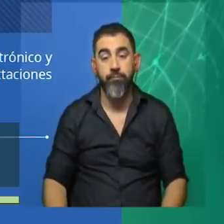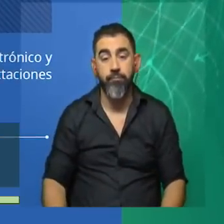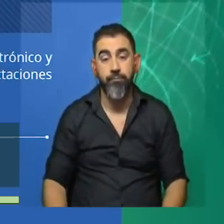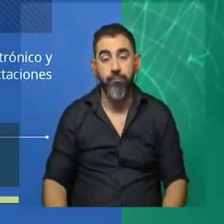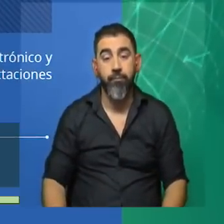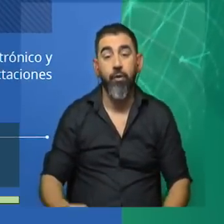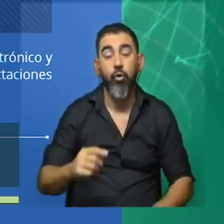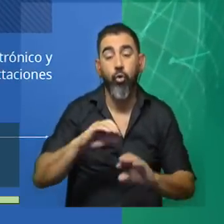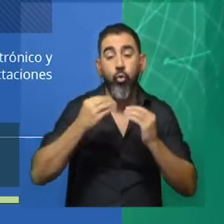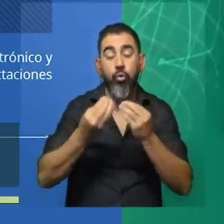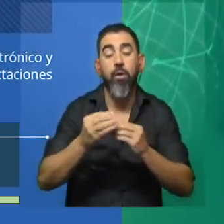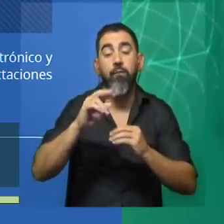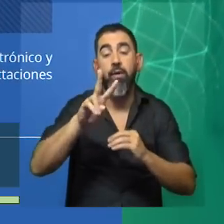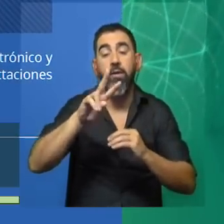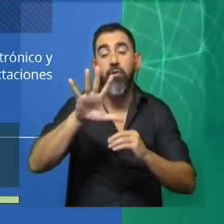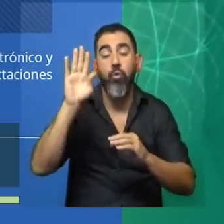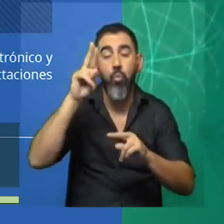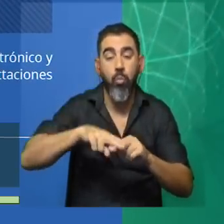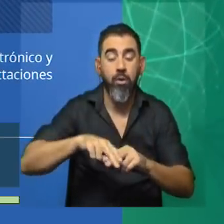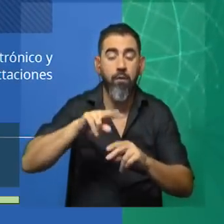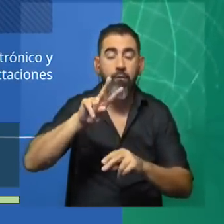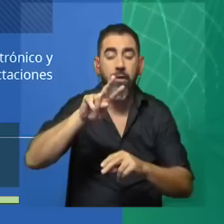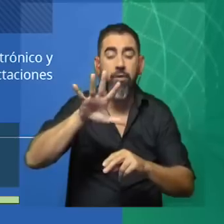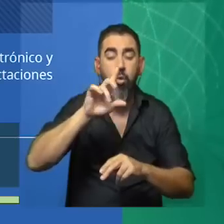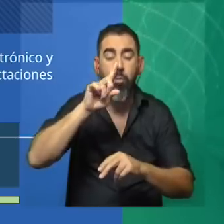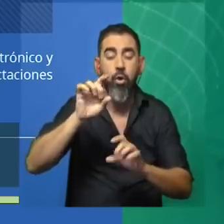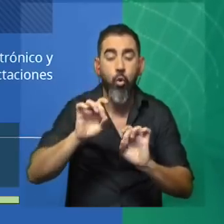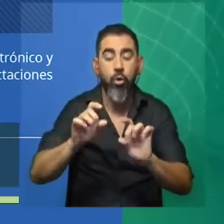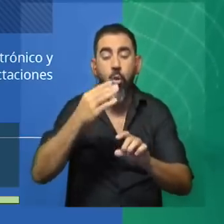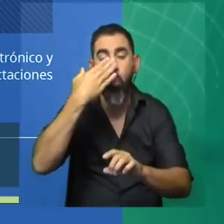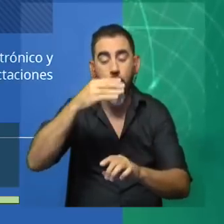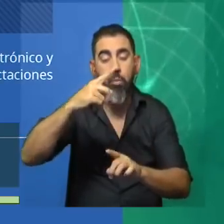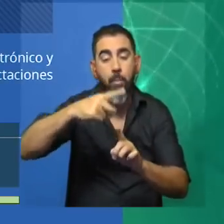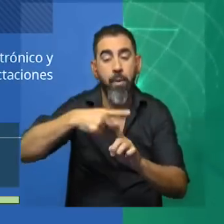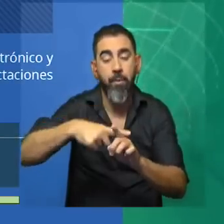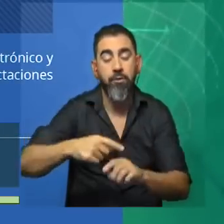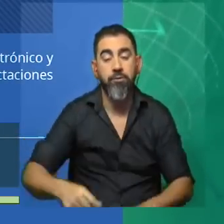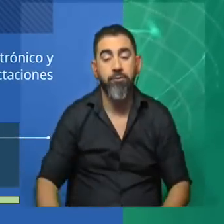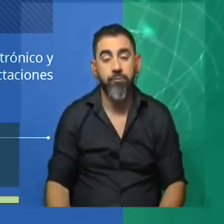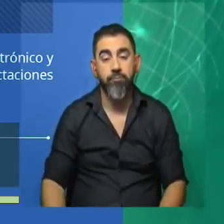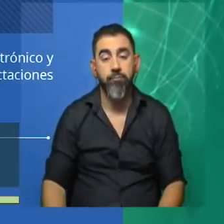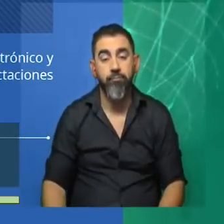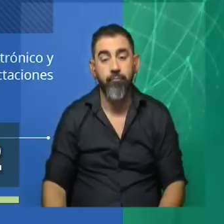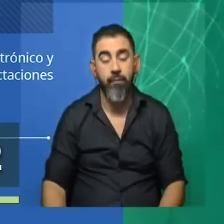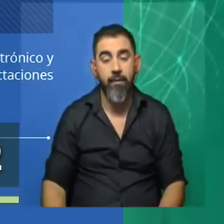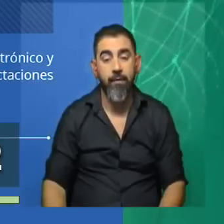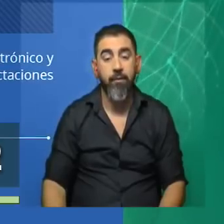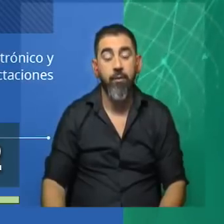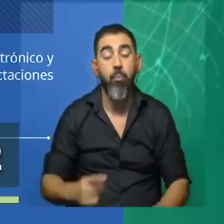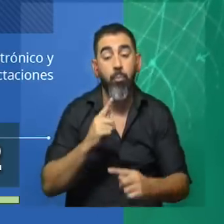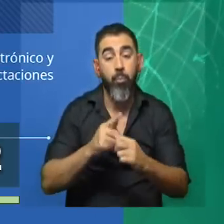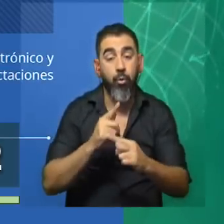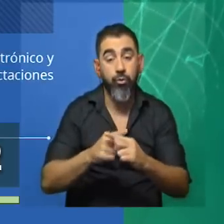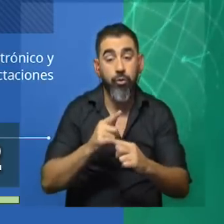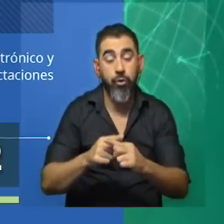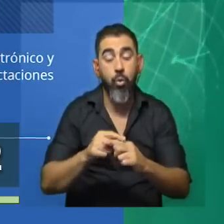acumulando 25 decesos y unos 25.000 contagios durante el último mes del año 2022. El aumento tanto se da en casos activos que